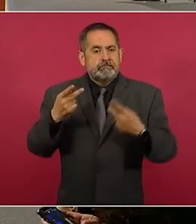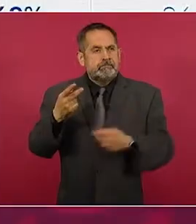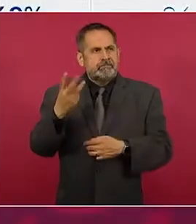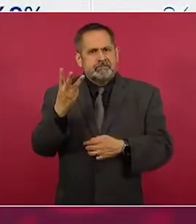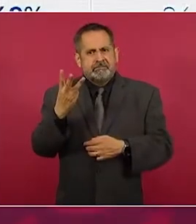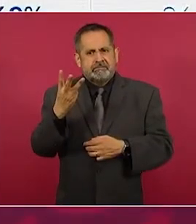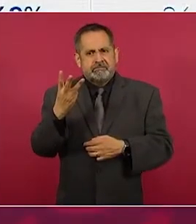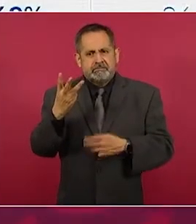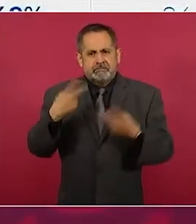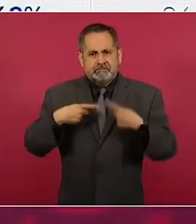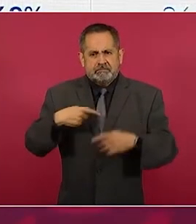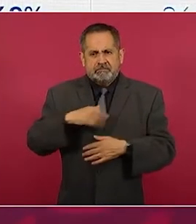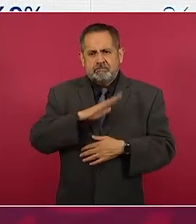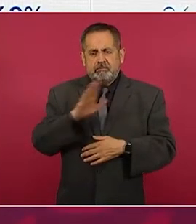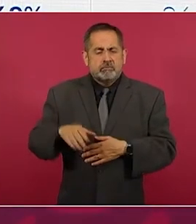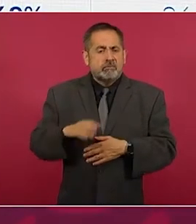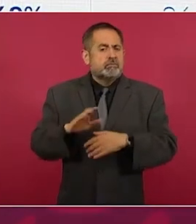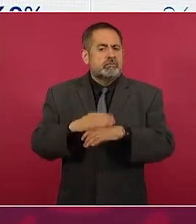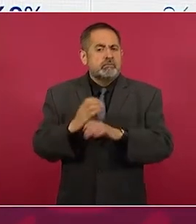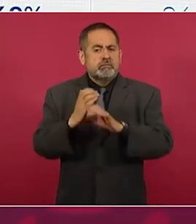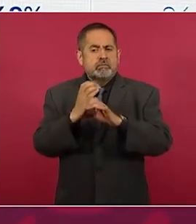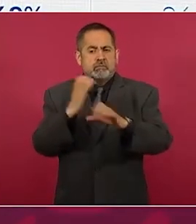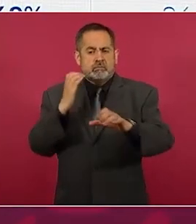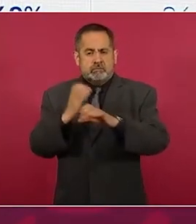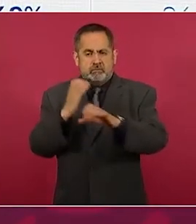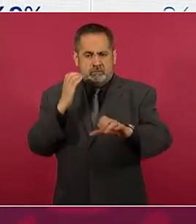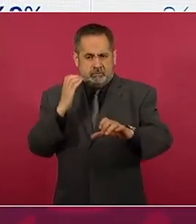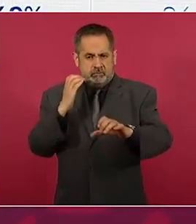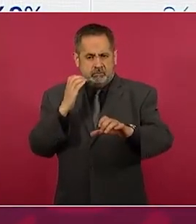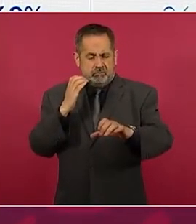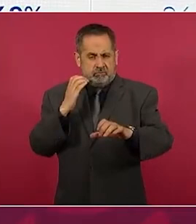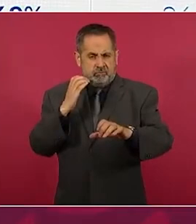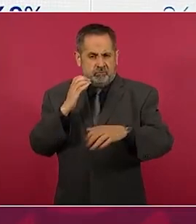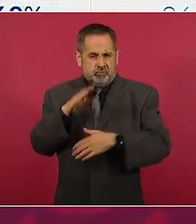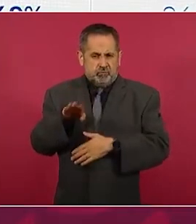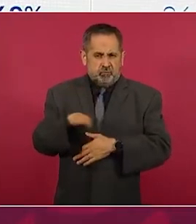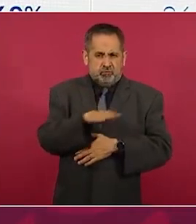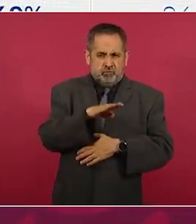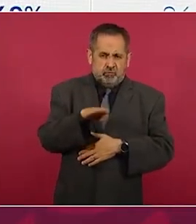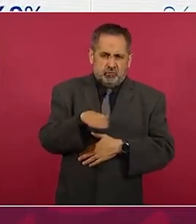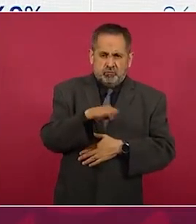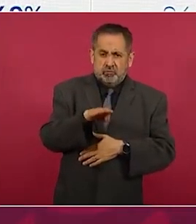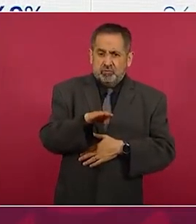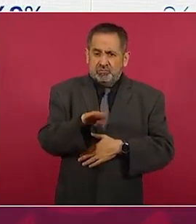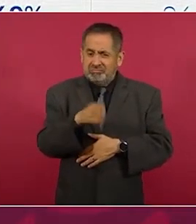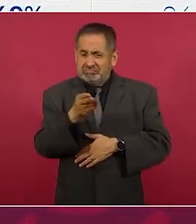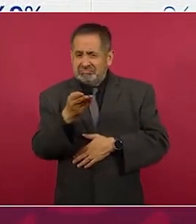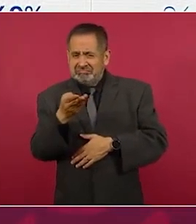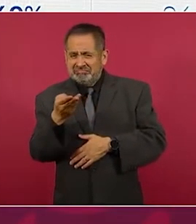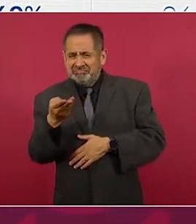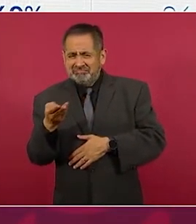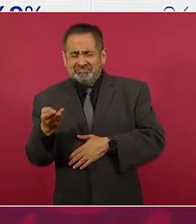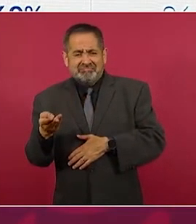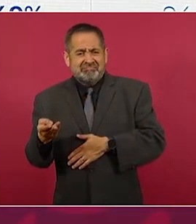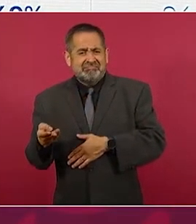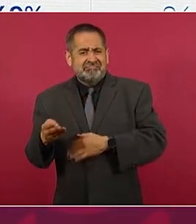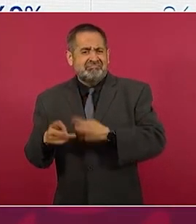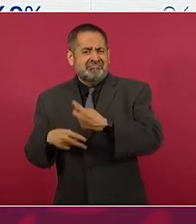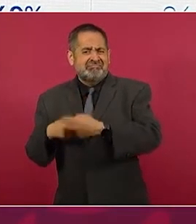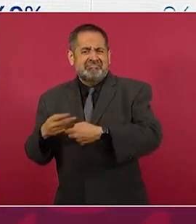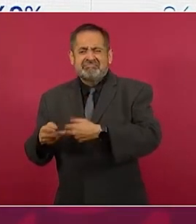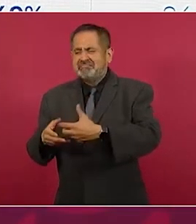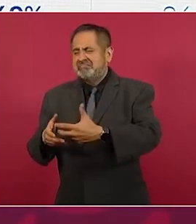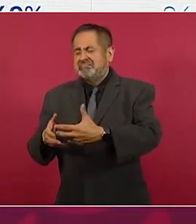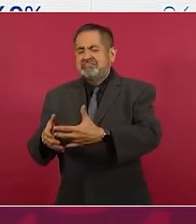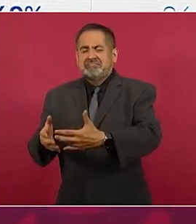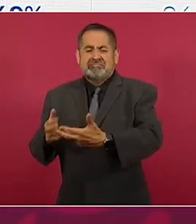se derrumbó un camión que llevaba ciudadanos, personas